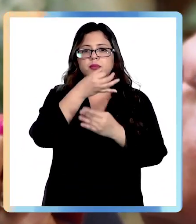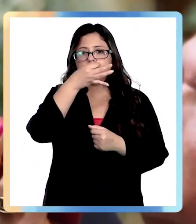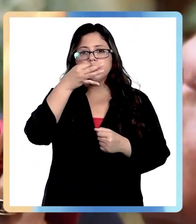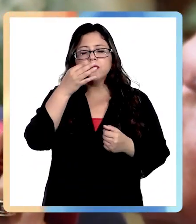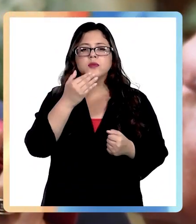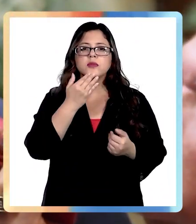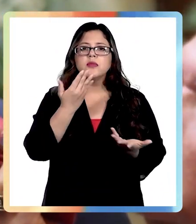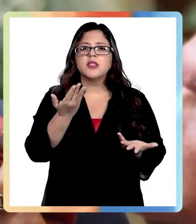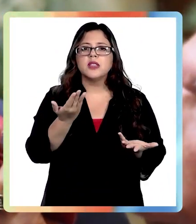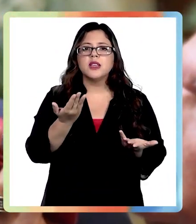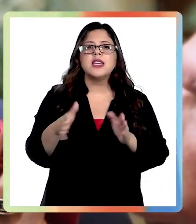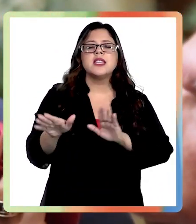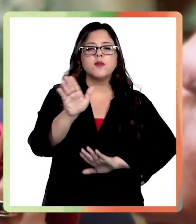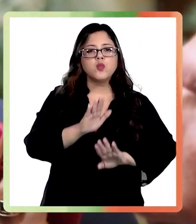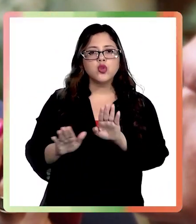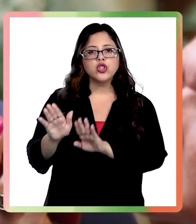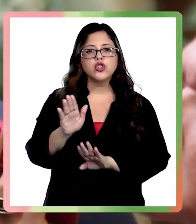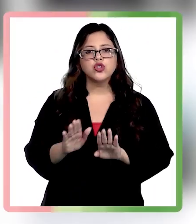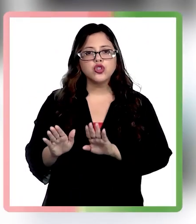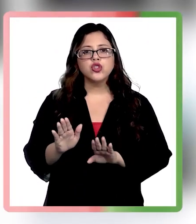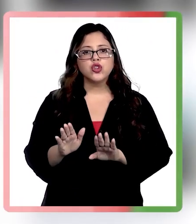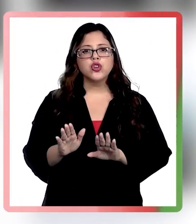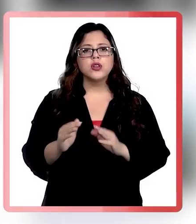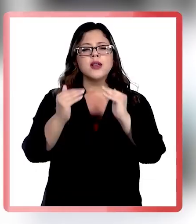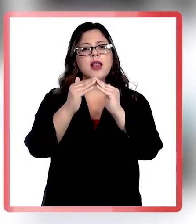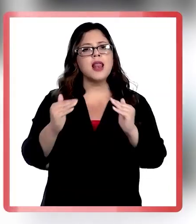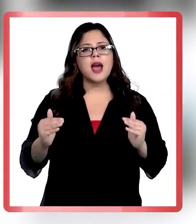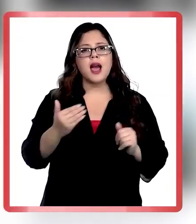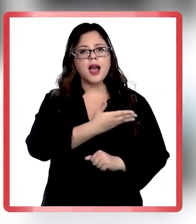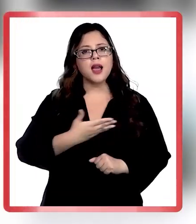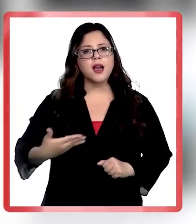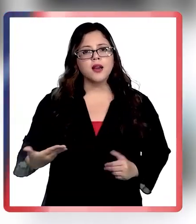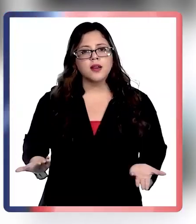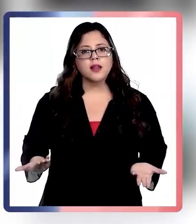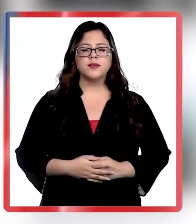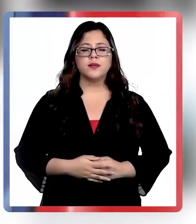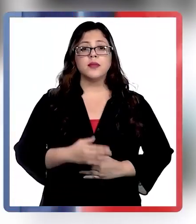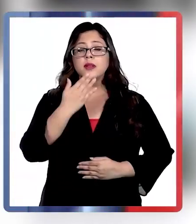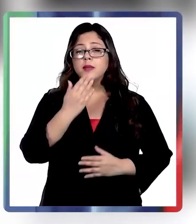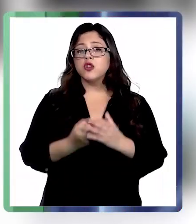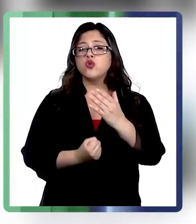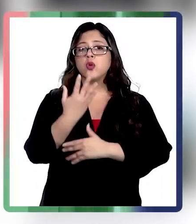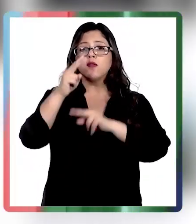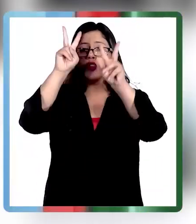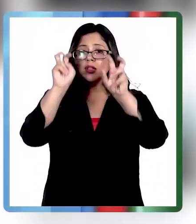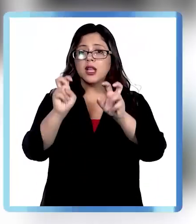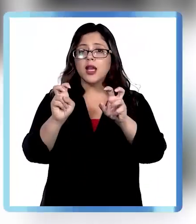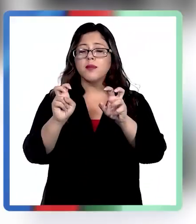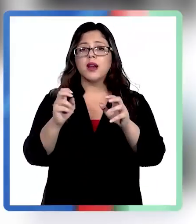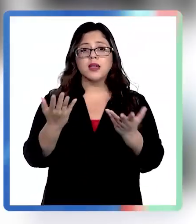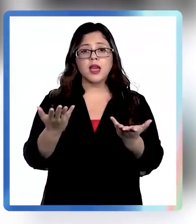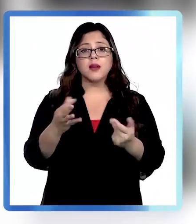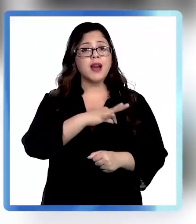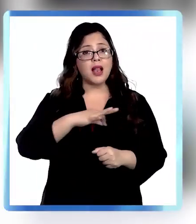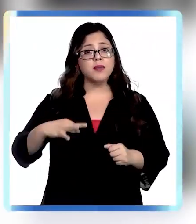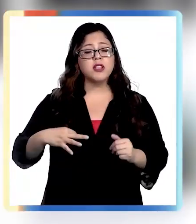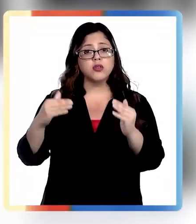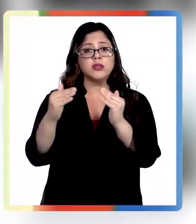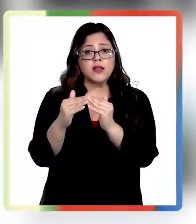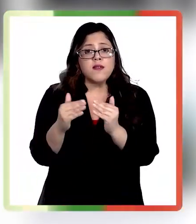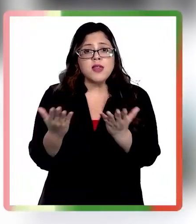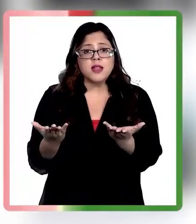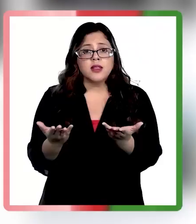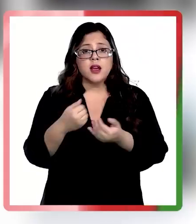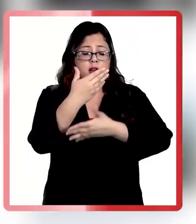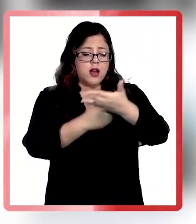y de protección en la moneda? Y surgen nuevos antecedentes que comprometen al ministro Montes. El diario El